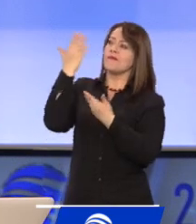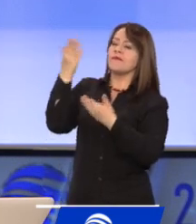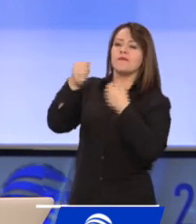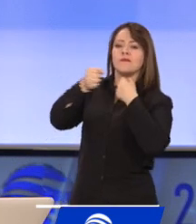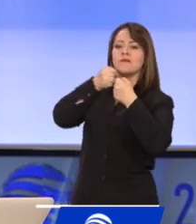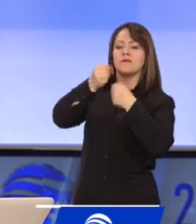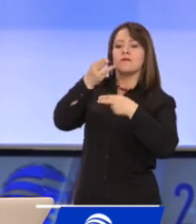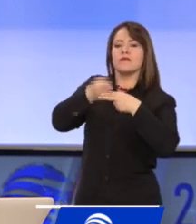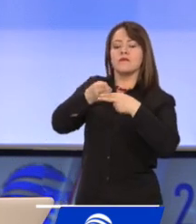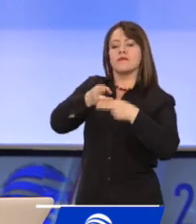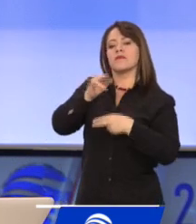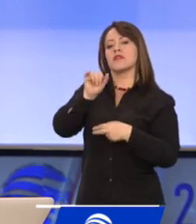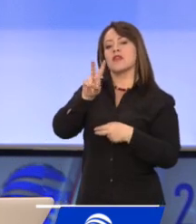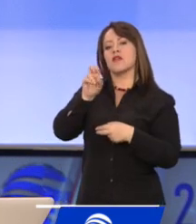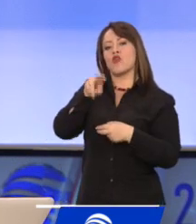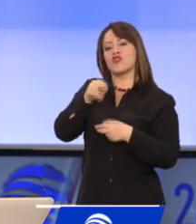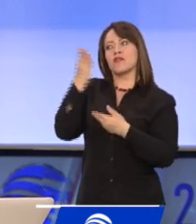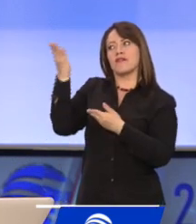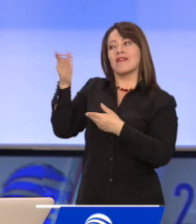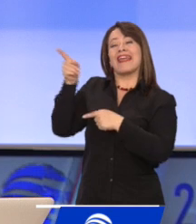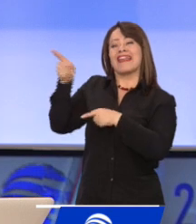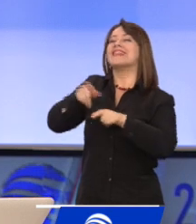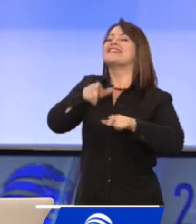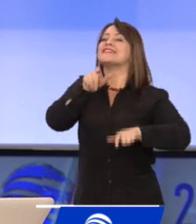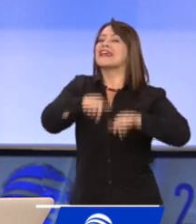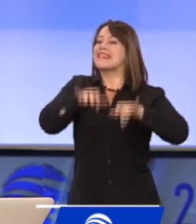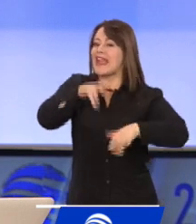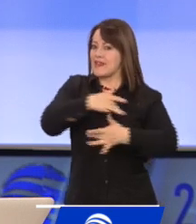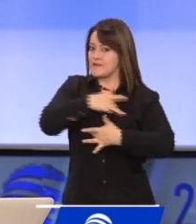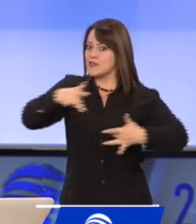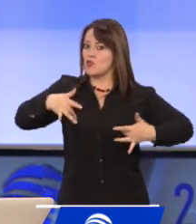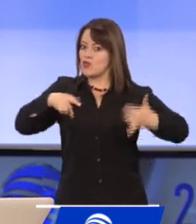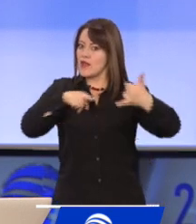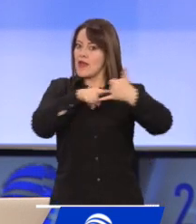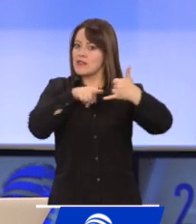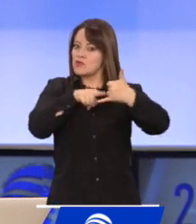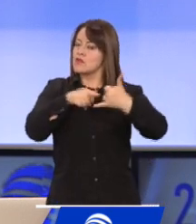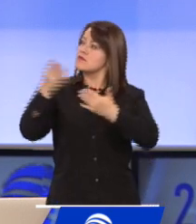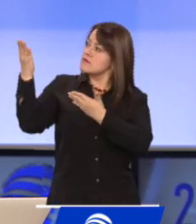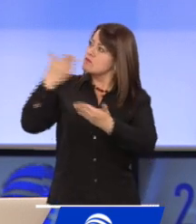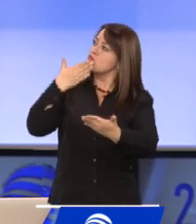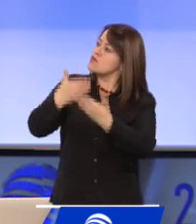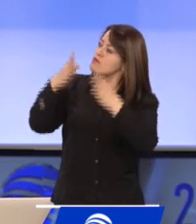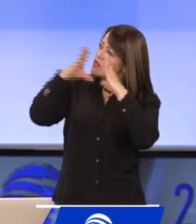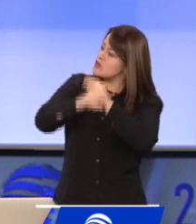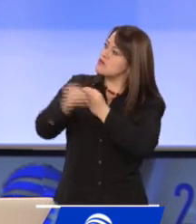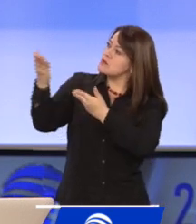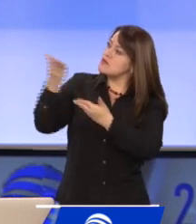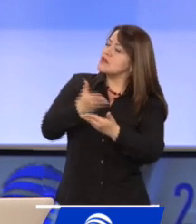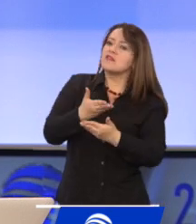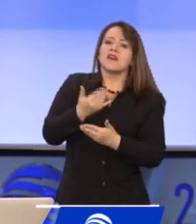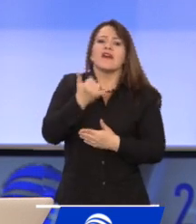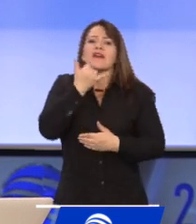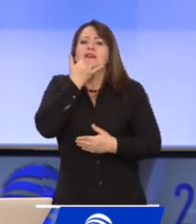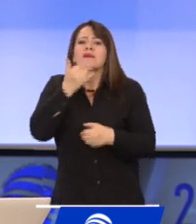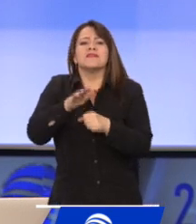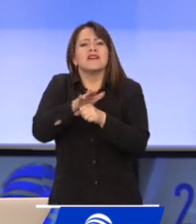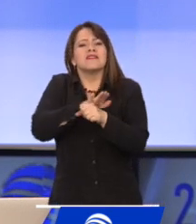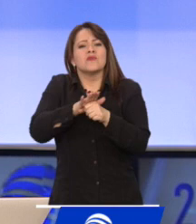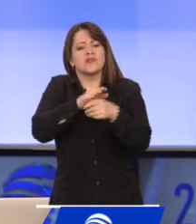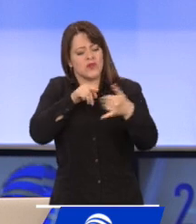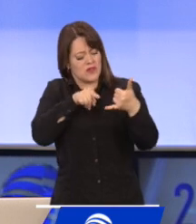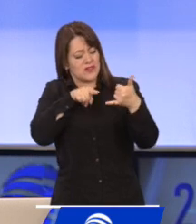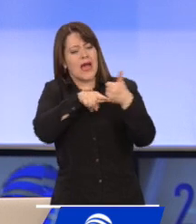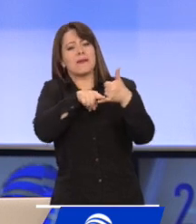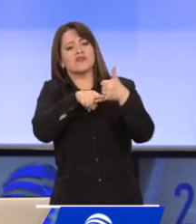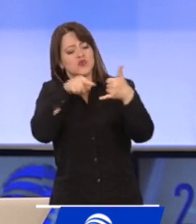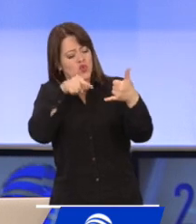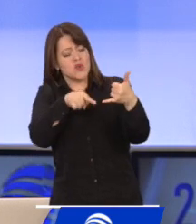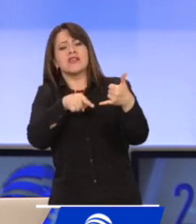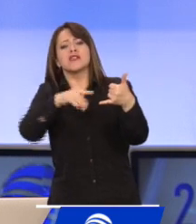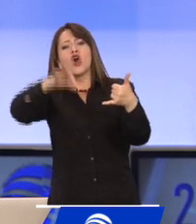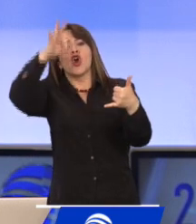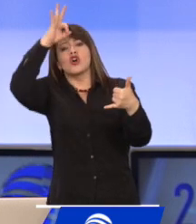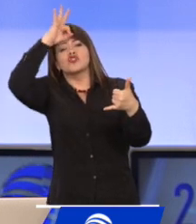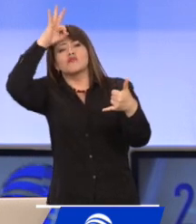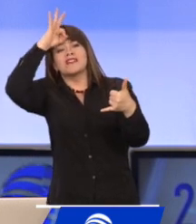ciudad